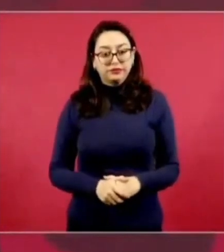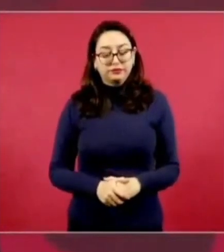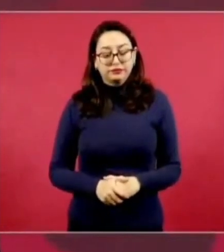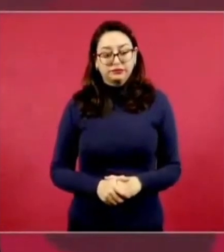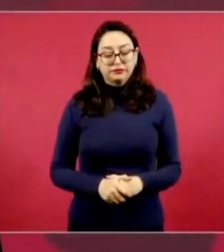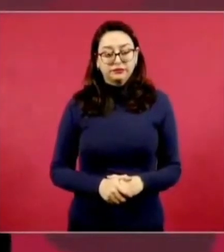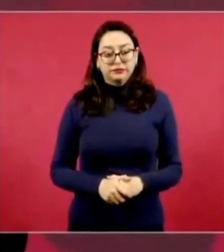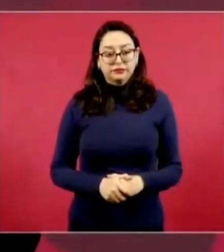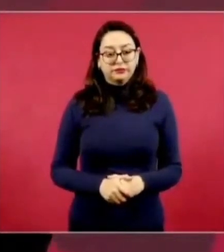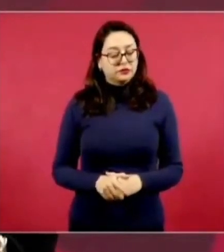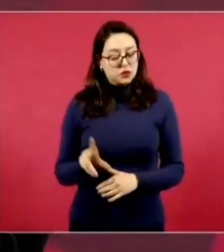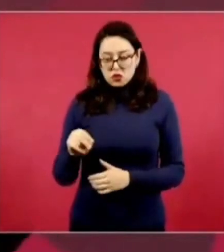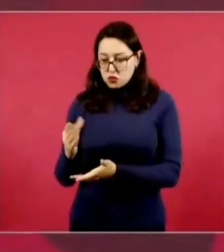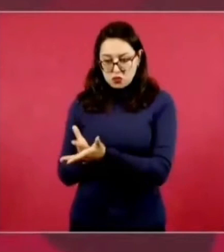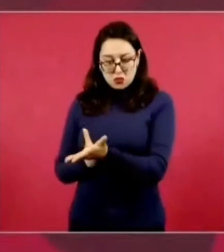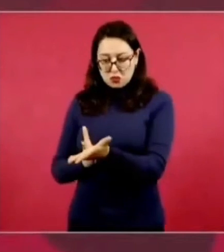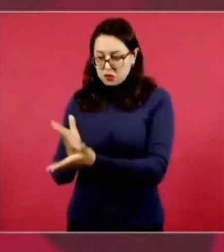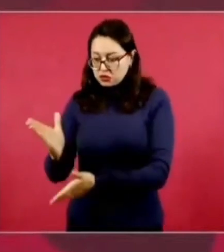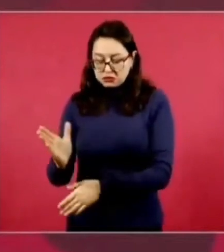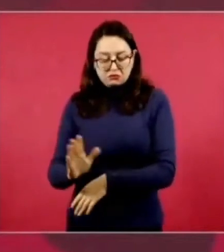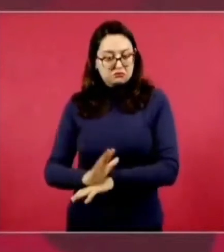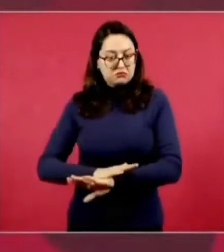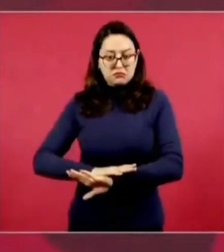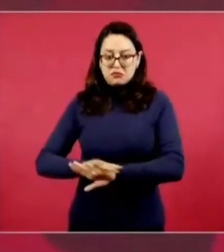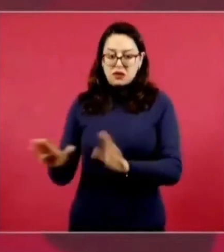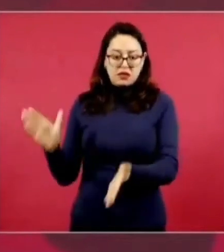no este no me volvió a meter